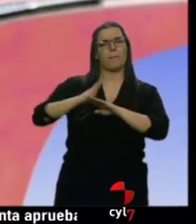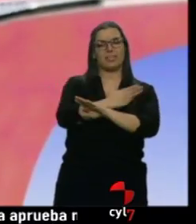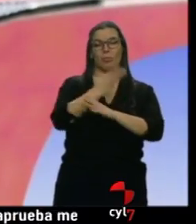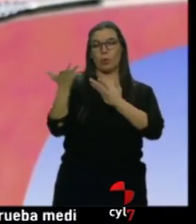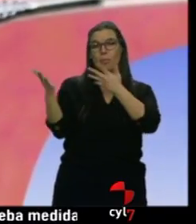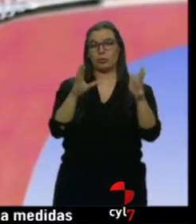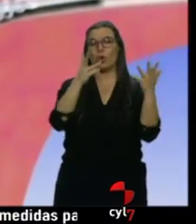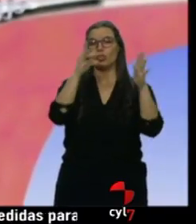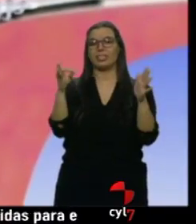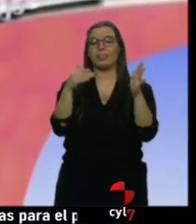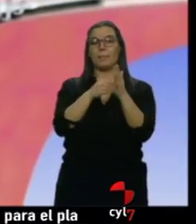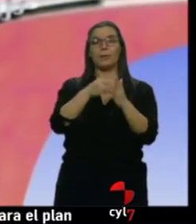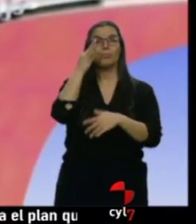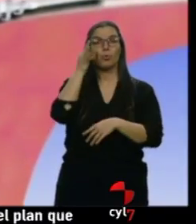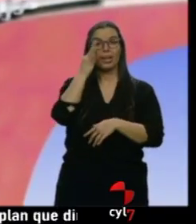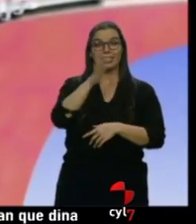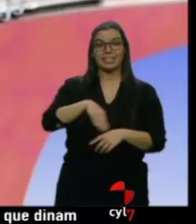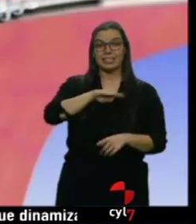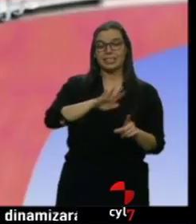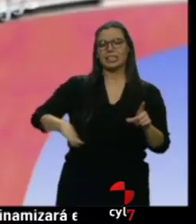país optaron por este anticonceptivo.